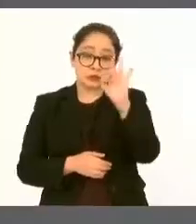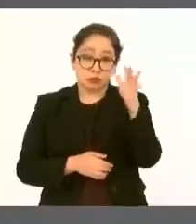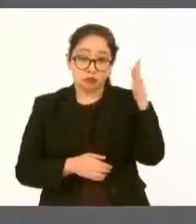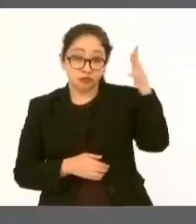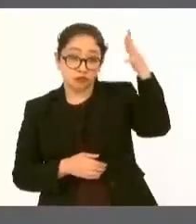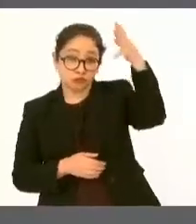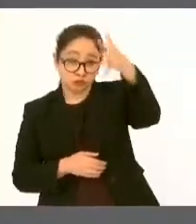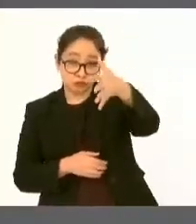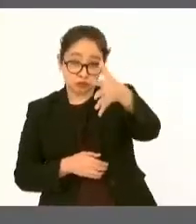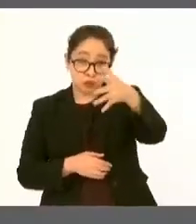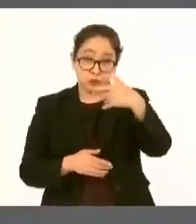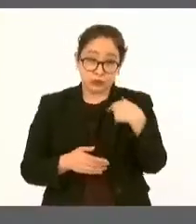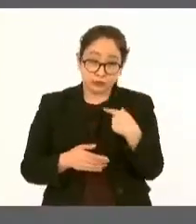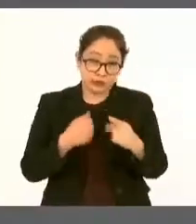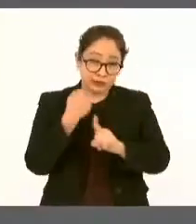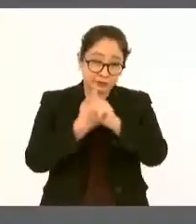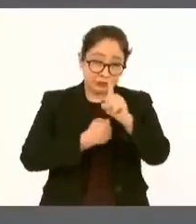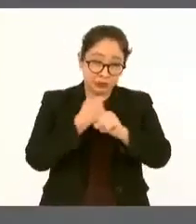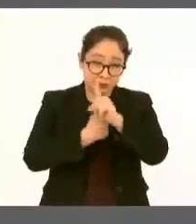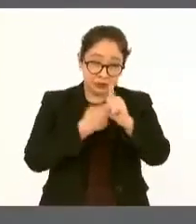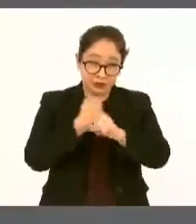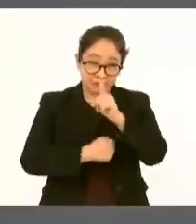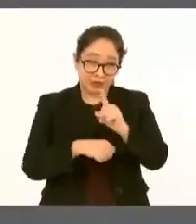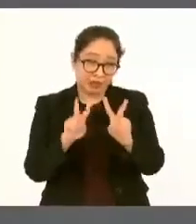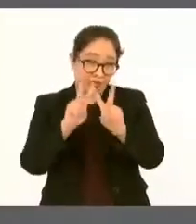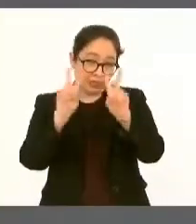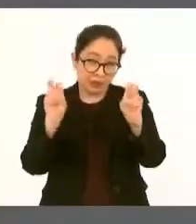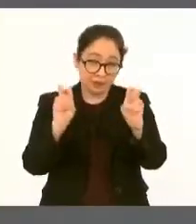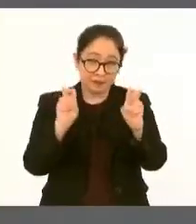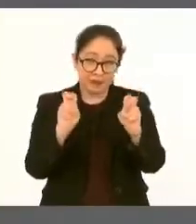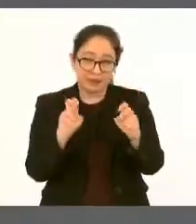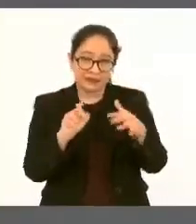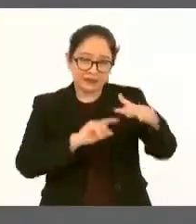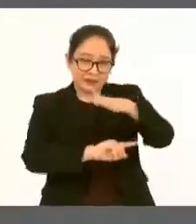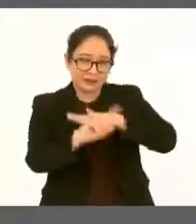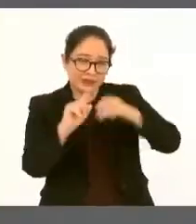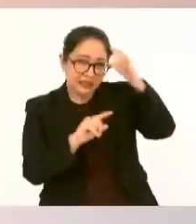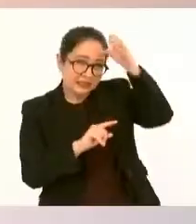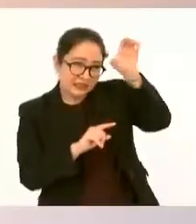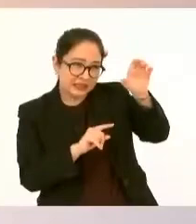de la inseguridad y de la violencia. Es la mejor fórmula.